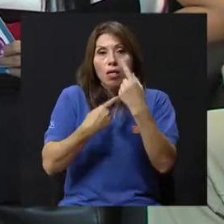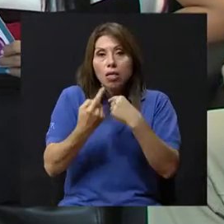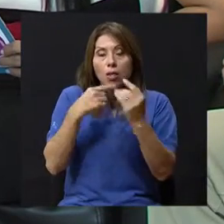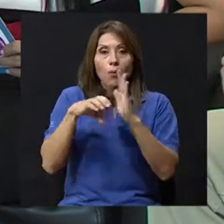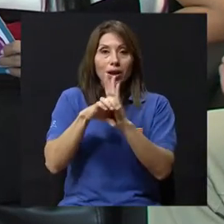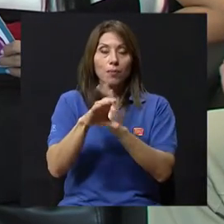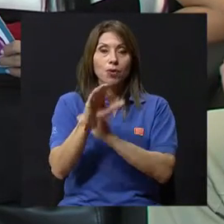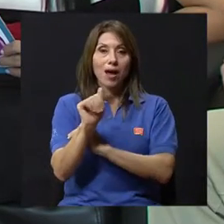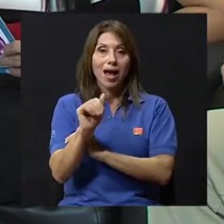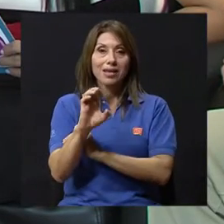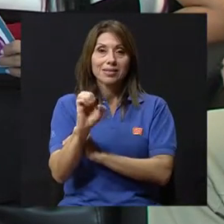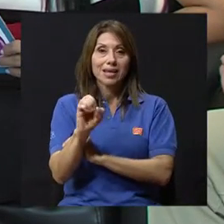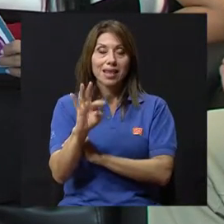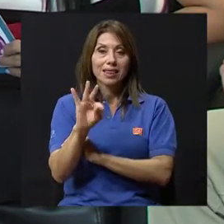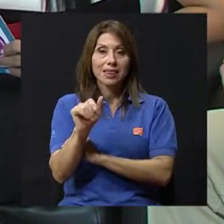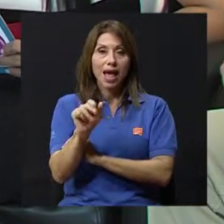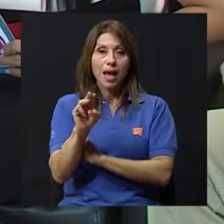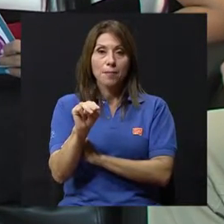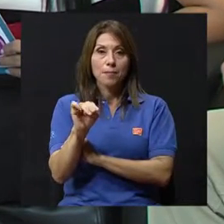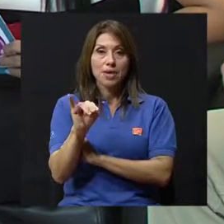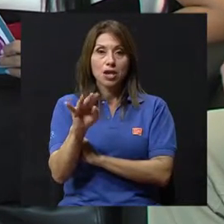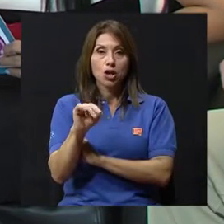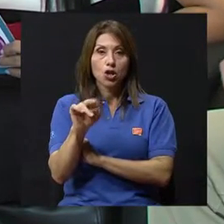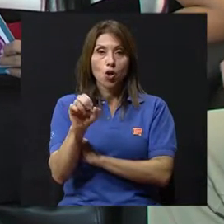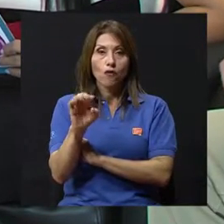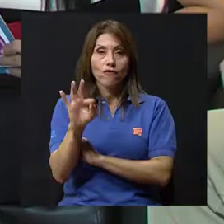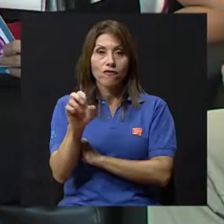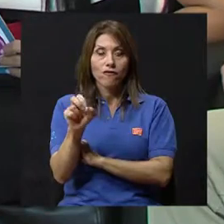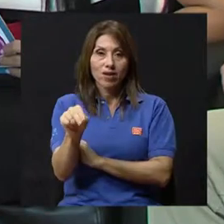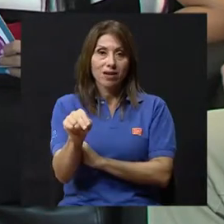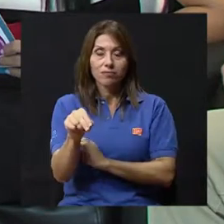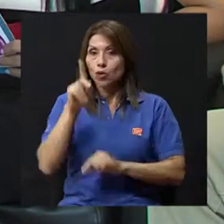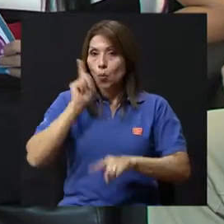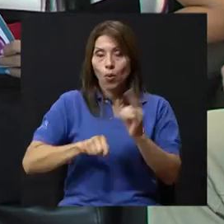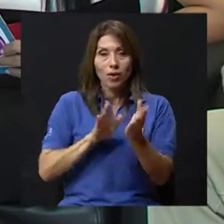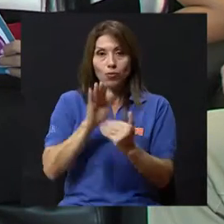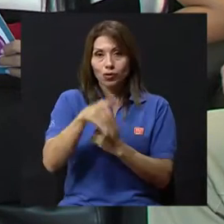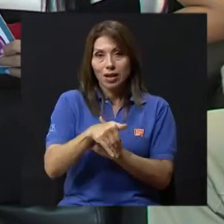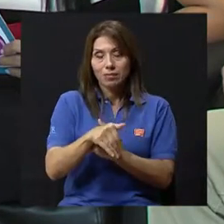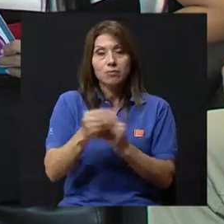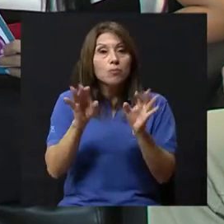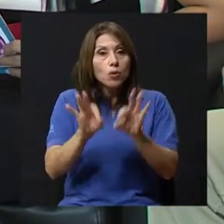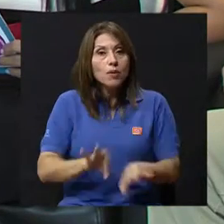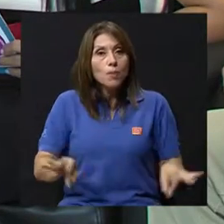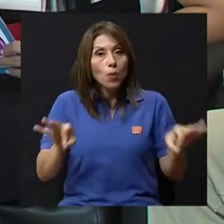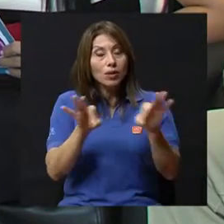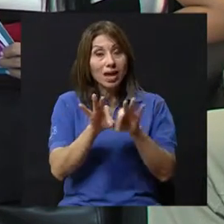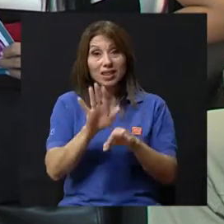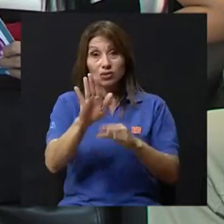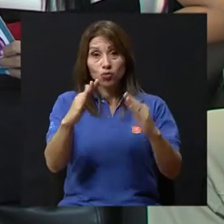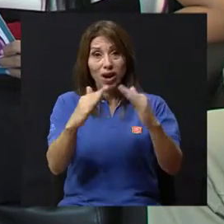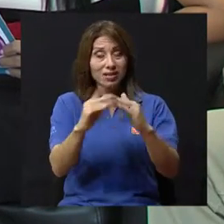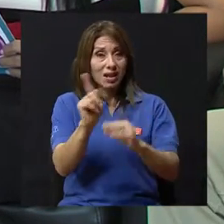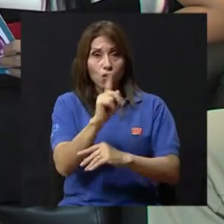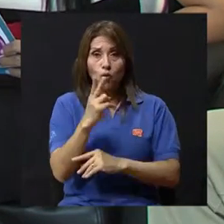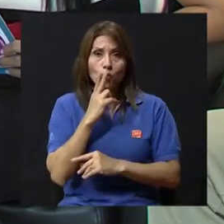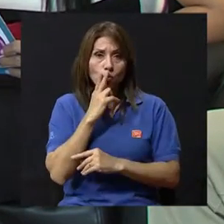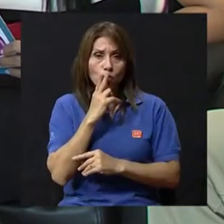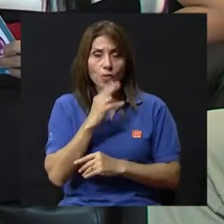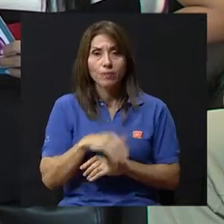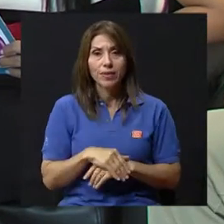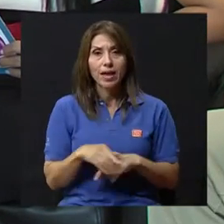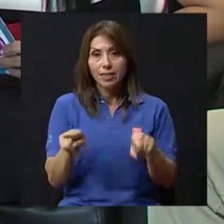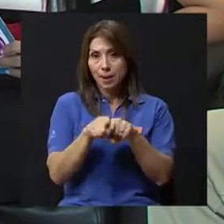medicamentos como acetaminofén, por ejemplo. Muy importante es no fumar en la casa, evitar olores